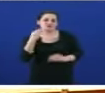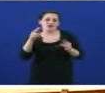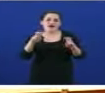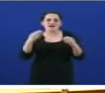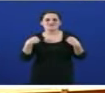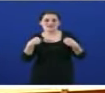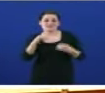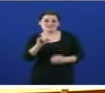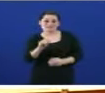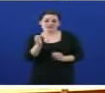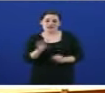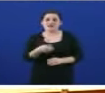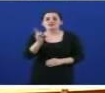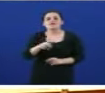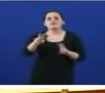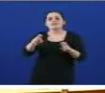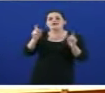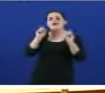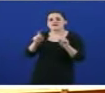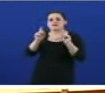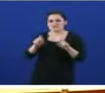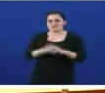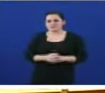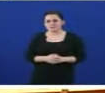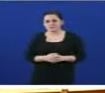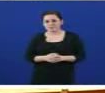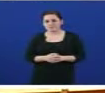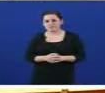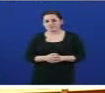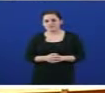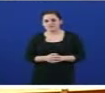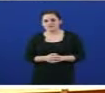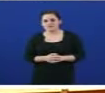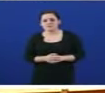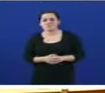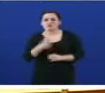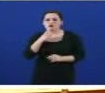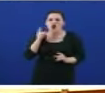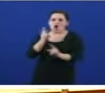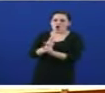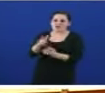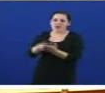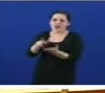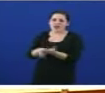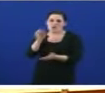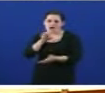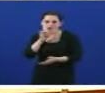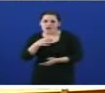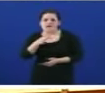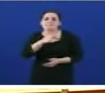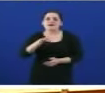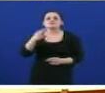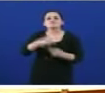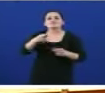mesmo se diga señorías do ensino. Alén das súas concebidas ladaiñas contra o galego, falaremos despois da súa política